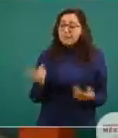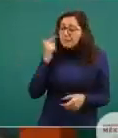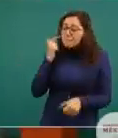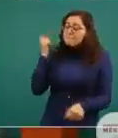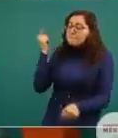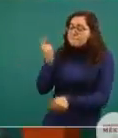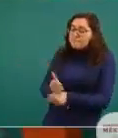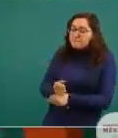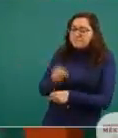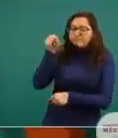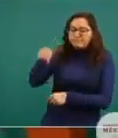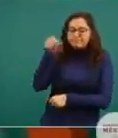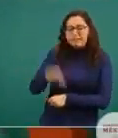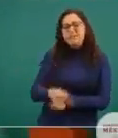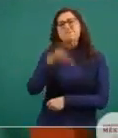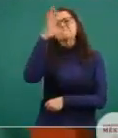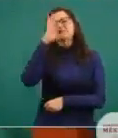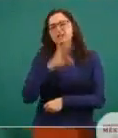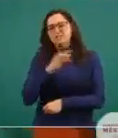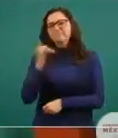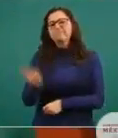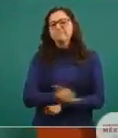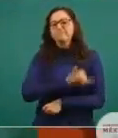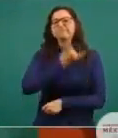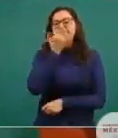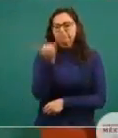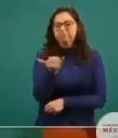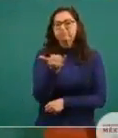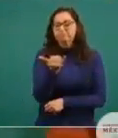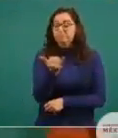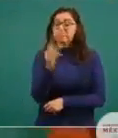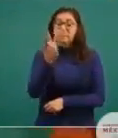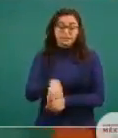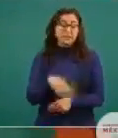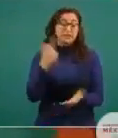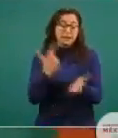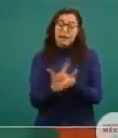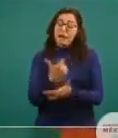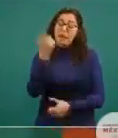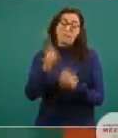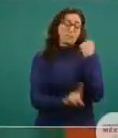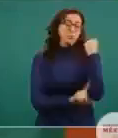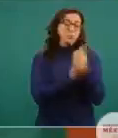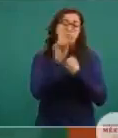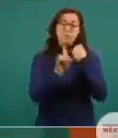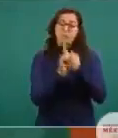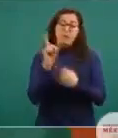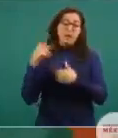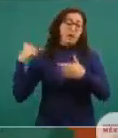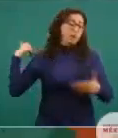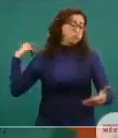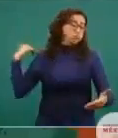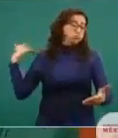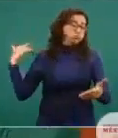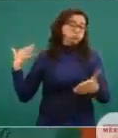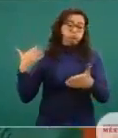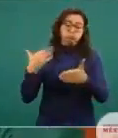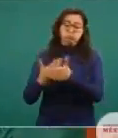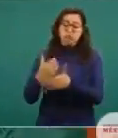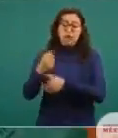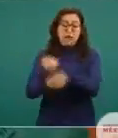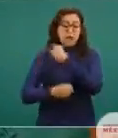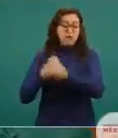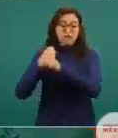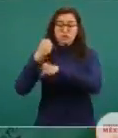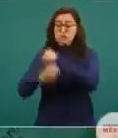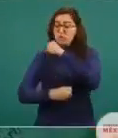Fue un error garrafal, durante mucho tiempo se abandonó a los